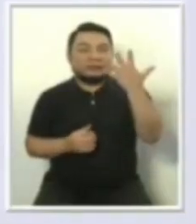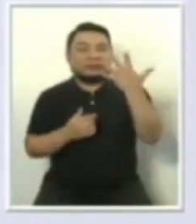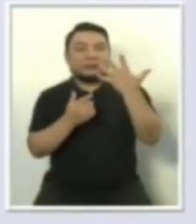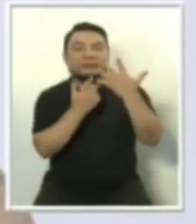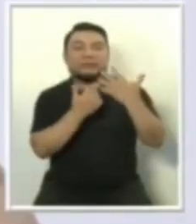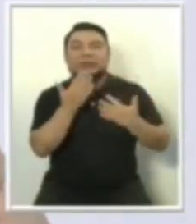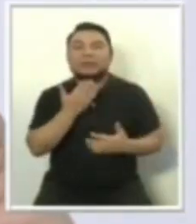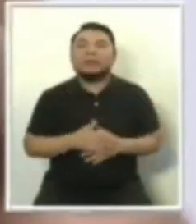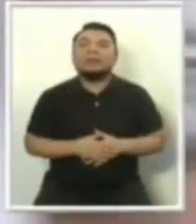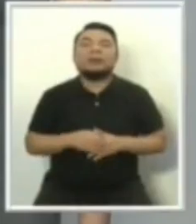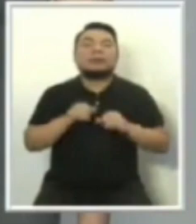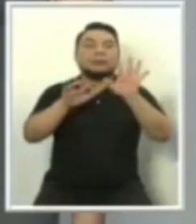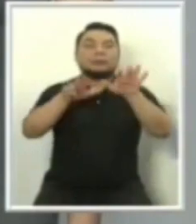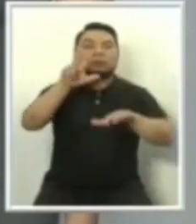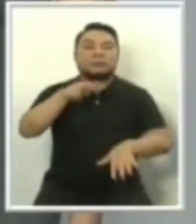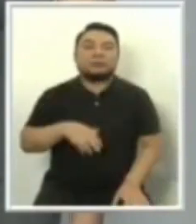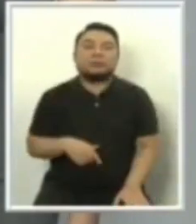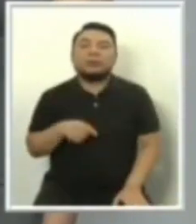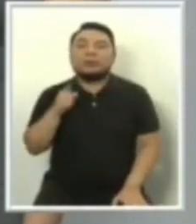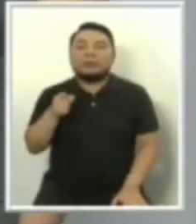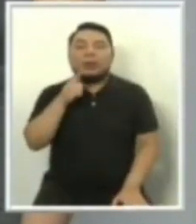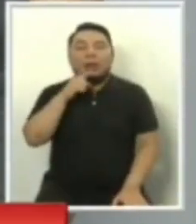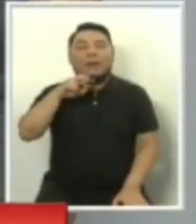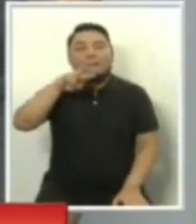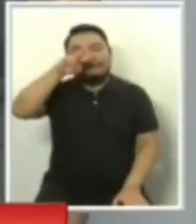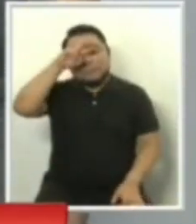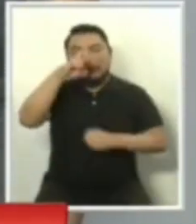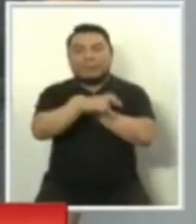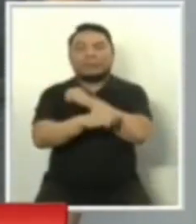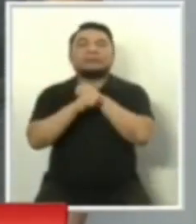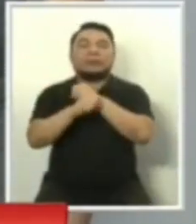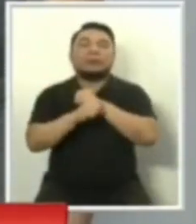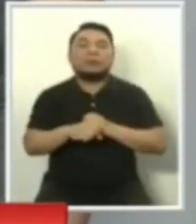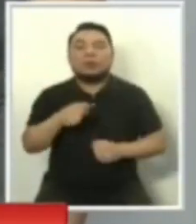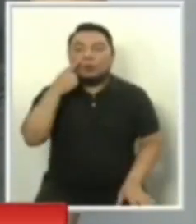Continuamos 13, Perú, Patria Segura, Rafael Santos.